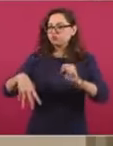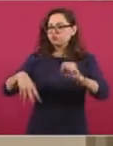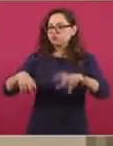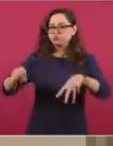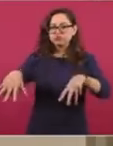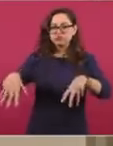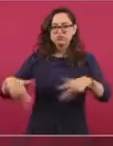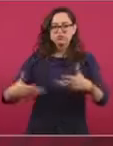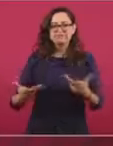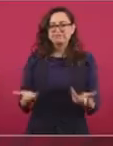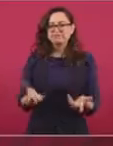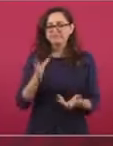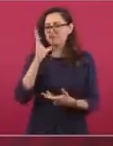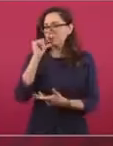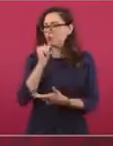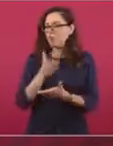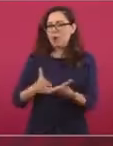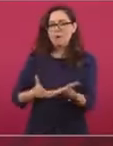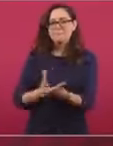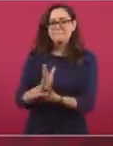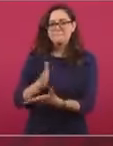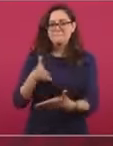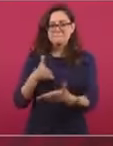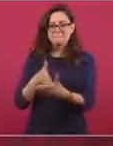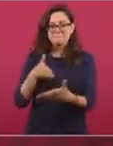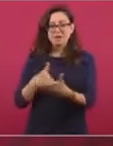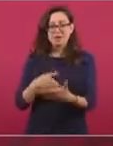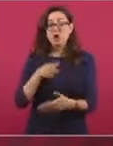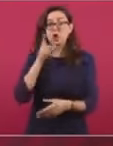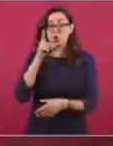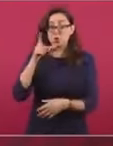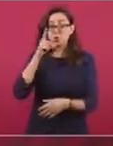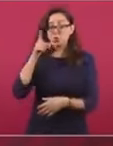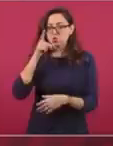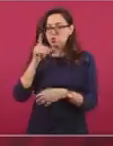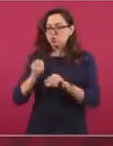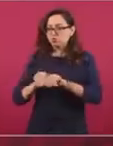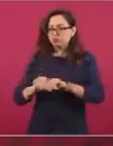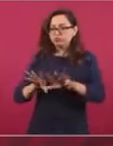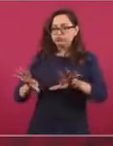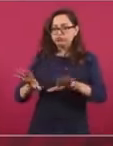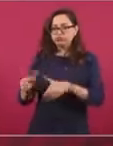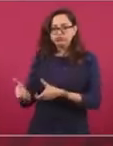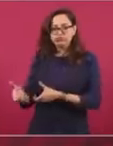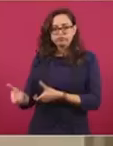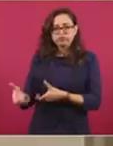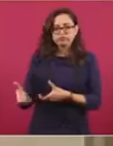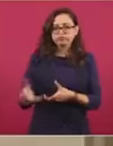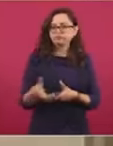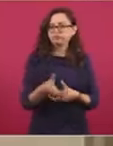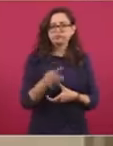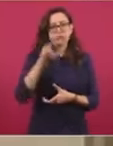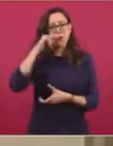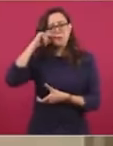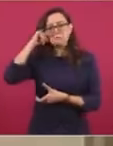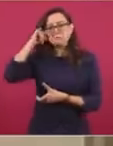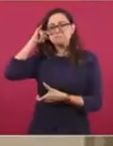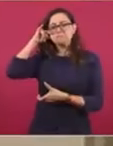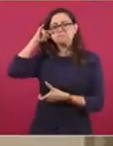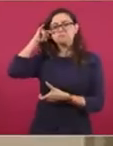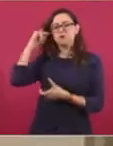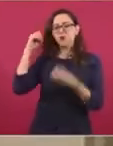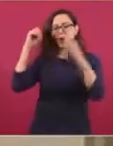polines. Inclusive con las luces que llevan para poder observar en el interior, pues no tienen